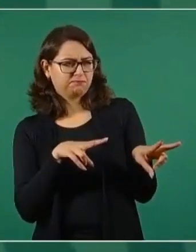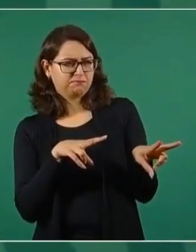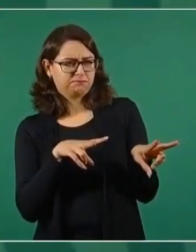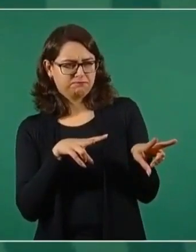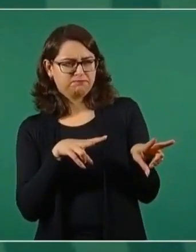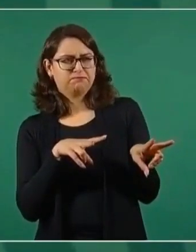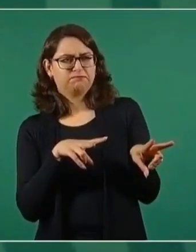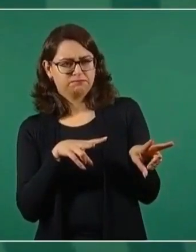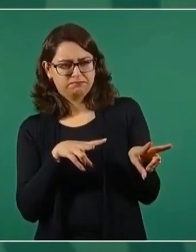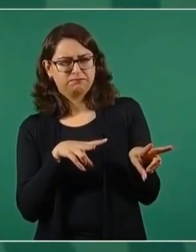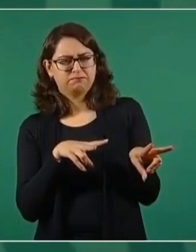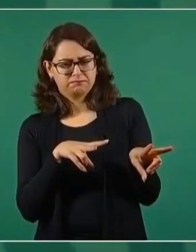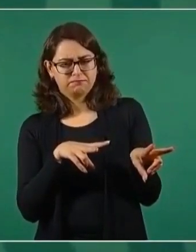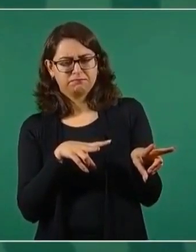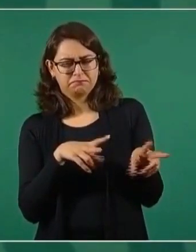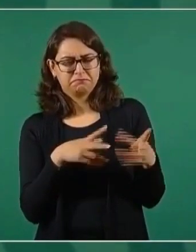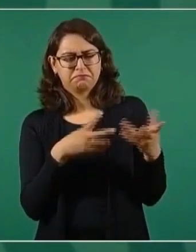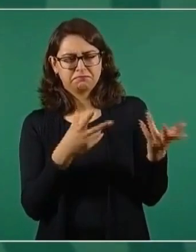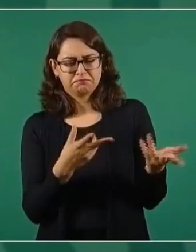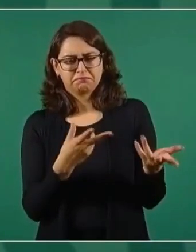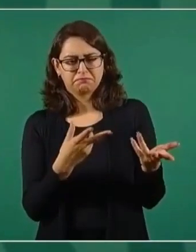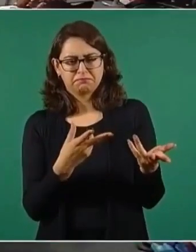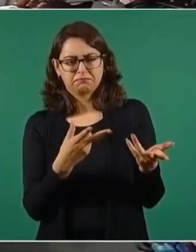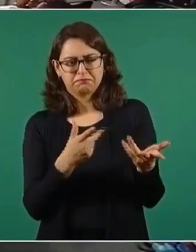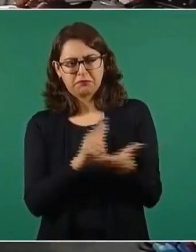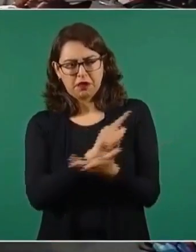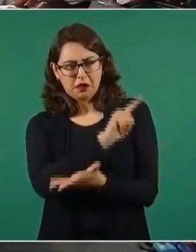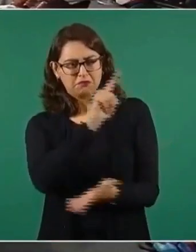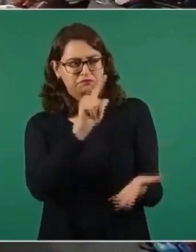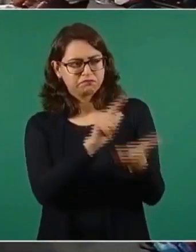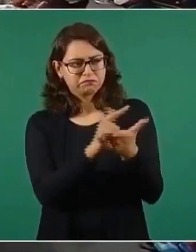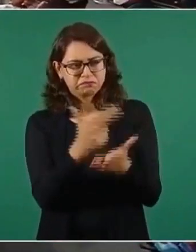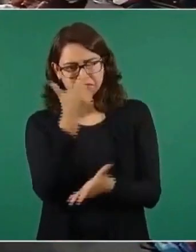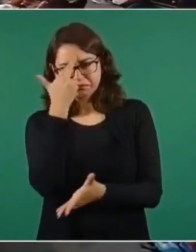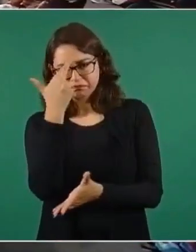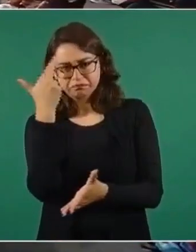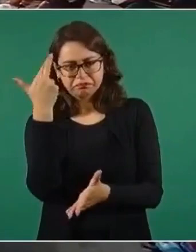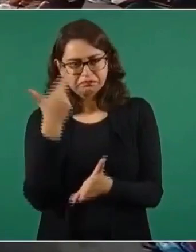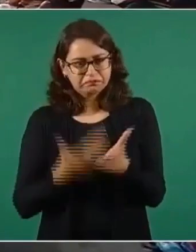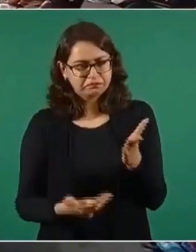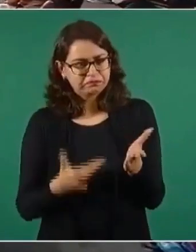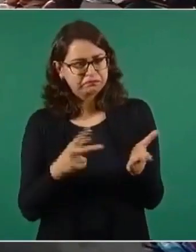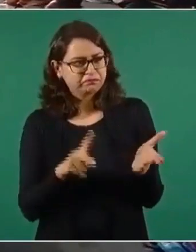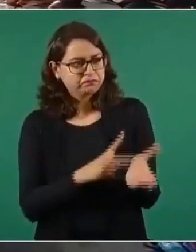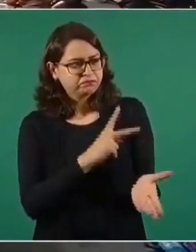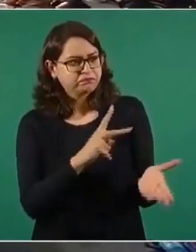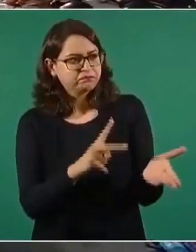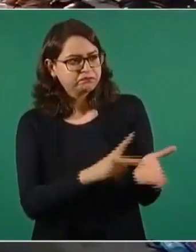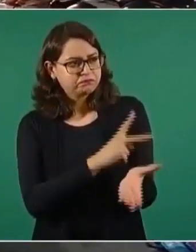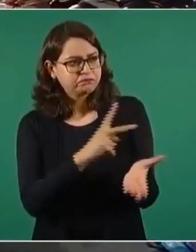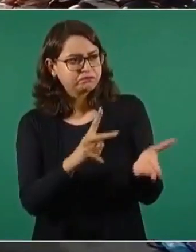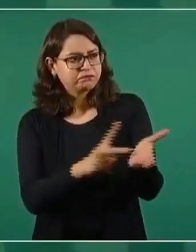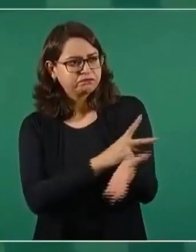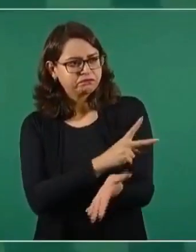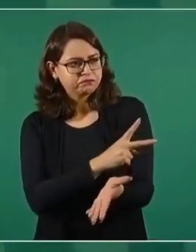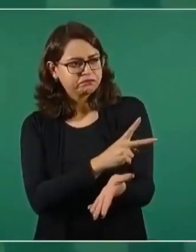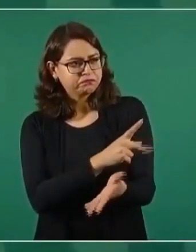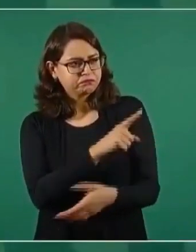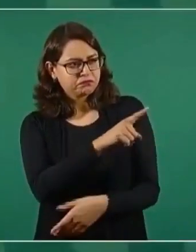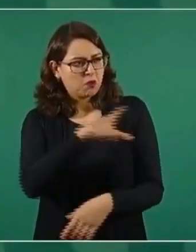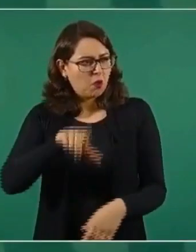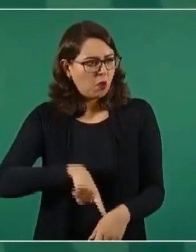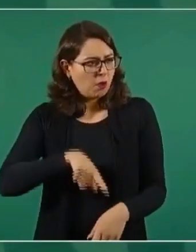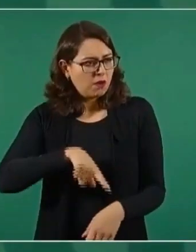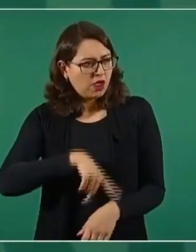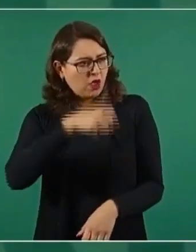algún acto ilegal porque el gobierno daba el mal